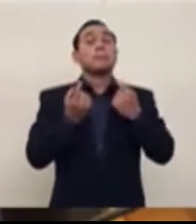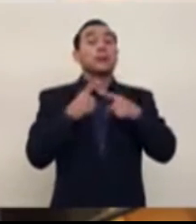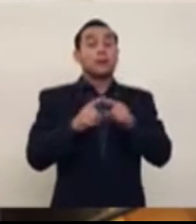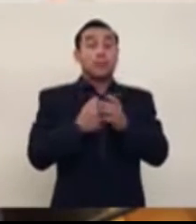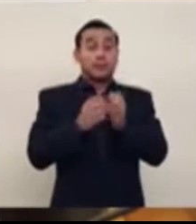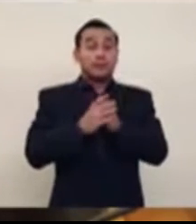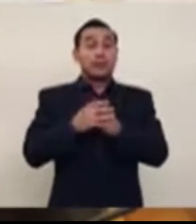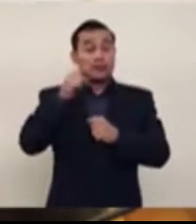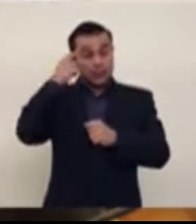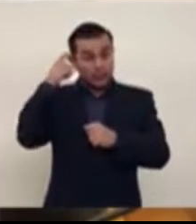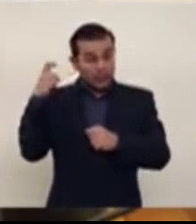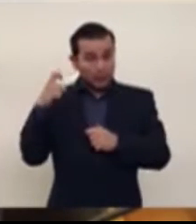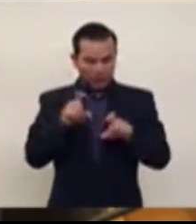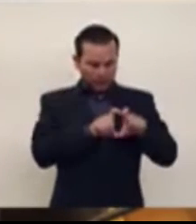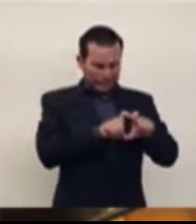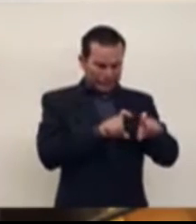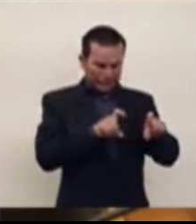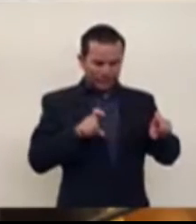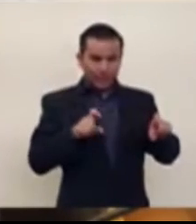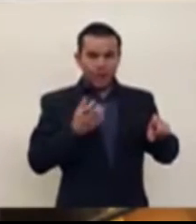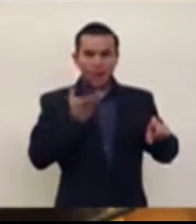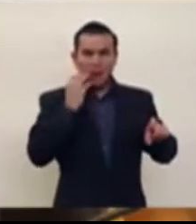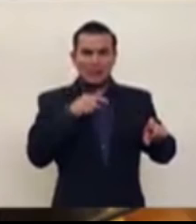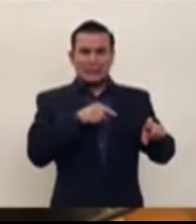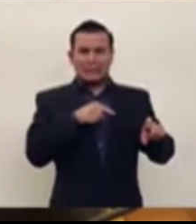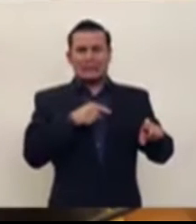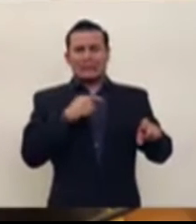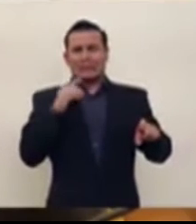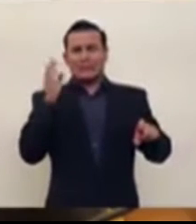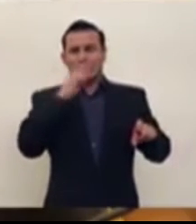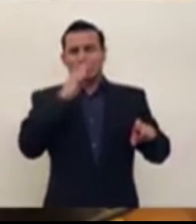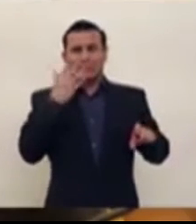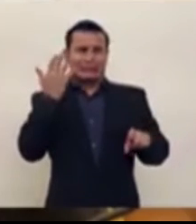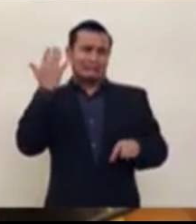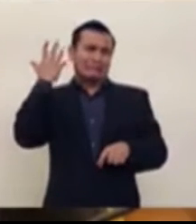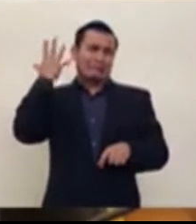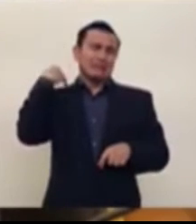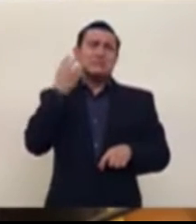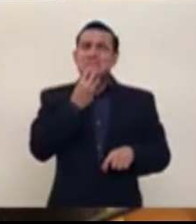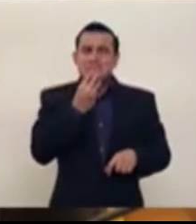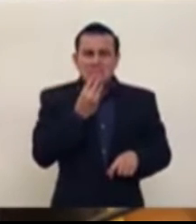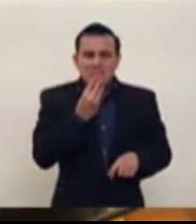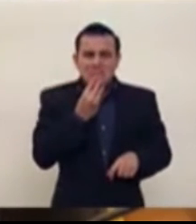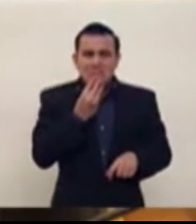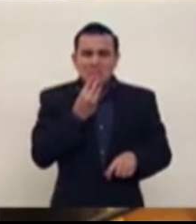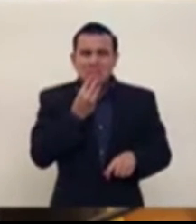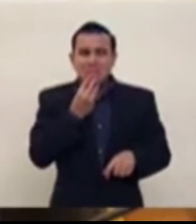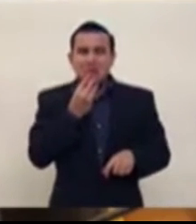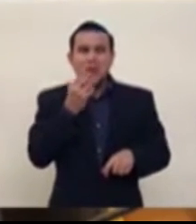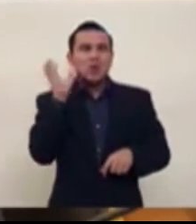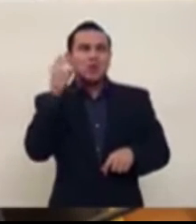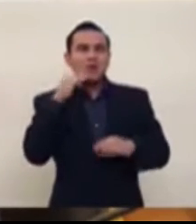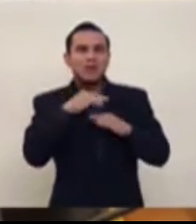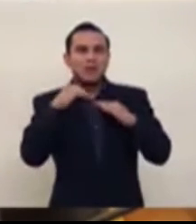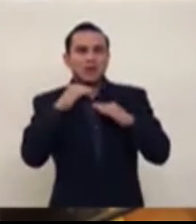entra en una red que hay tubería de 100 años, me atrevería a decir, el 100% de ellas oxidadas, y pues esta agua